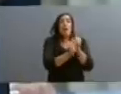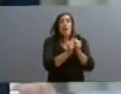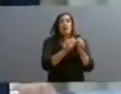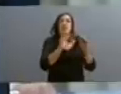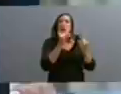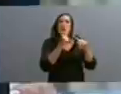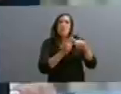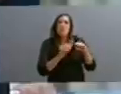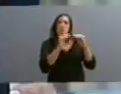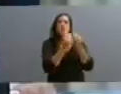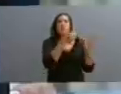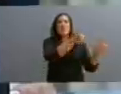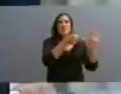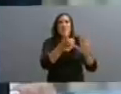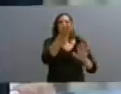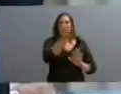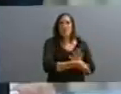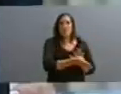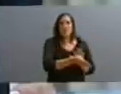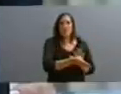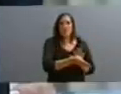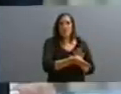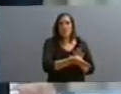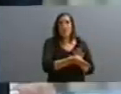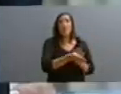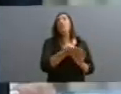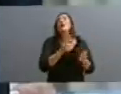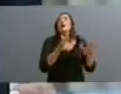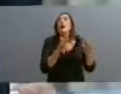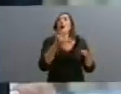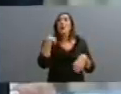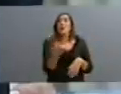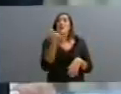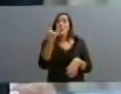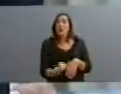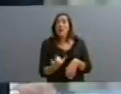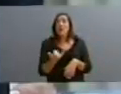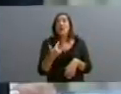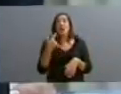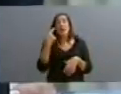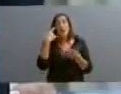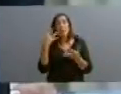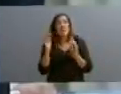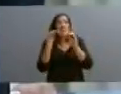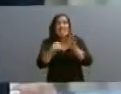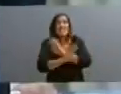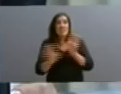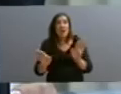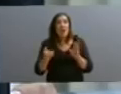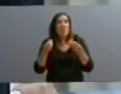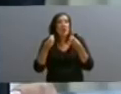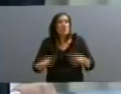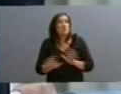promedio era del 66%, con lo cual significa que tenemos capacidad instalada ociosa,